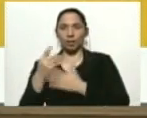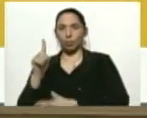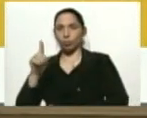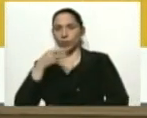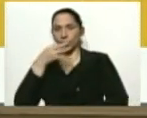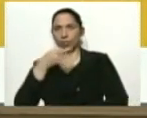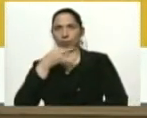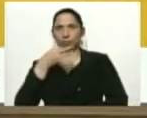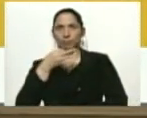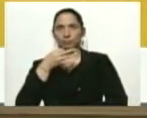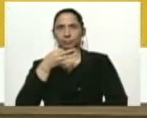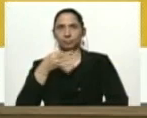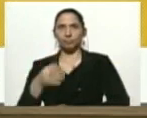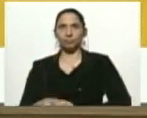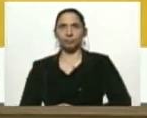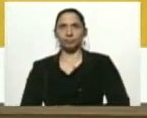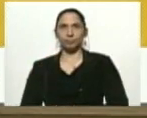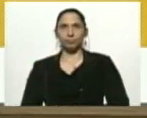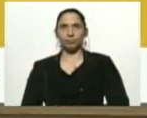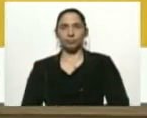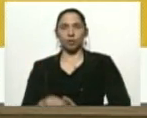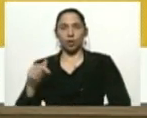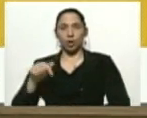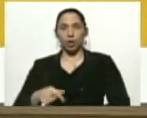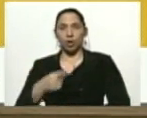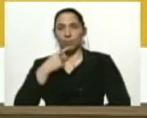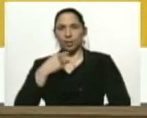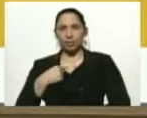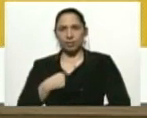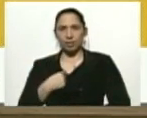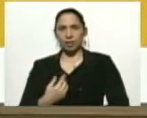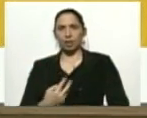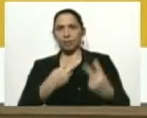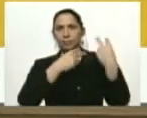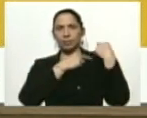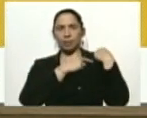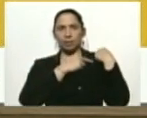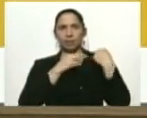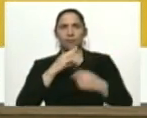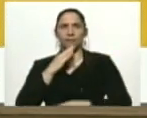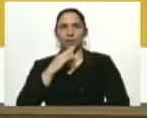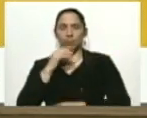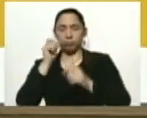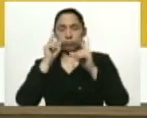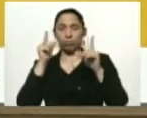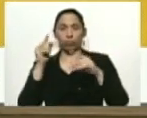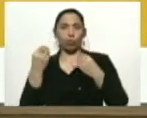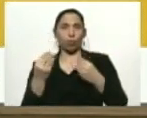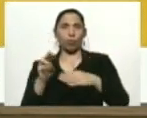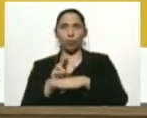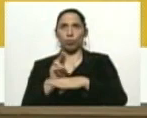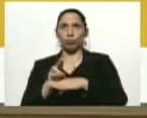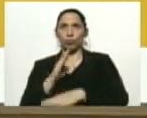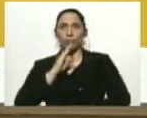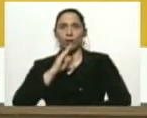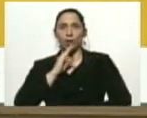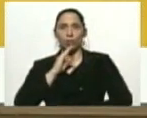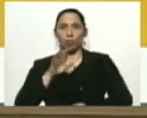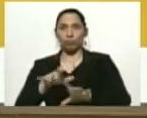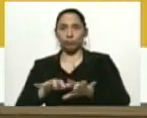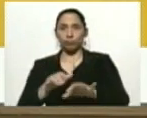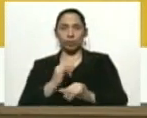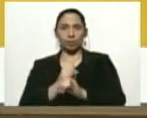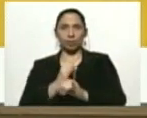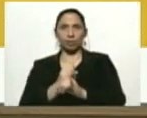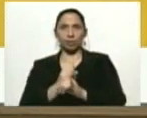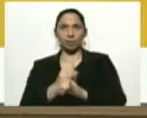de la tarde. Hoy nos decían los representantes de la banca que ha sido sorprendente el uso de la banca electrónica. Aquí está